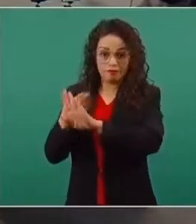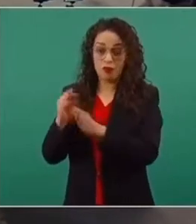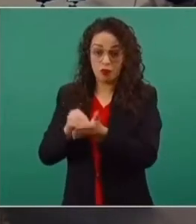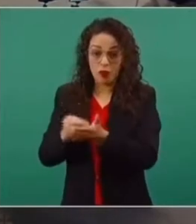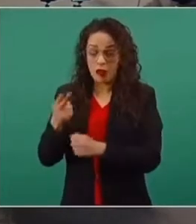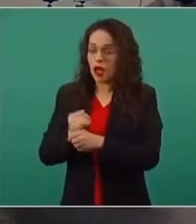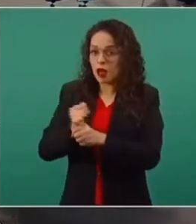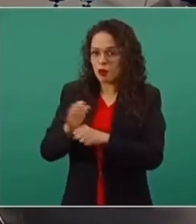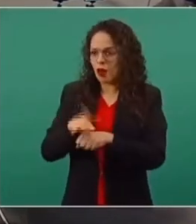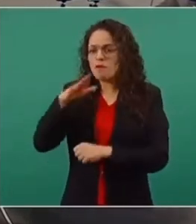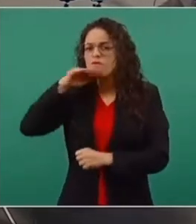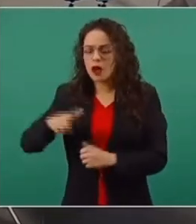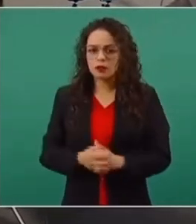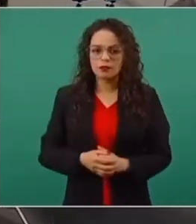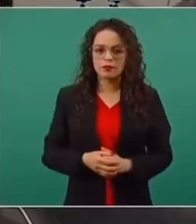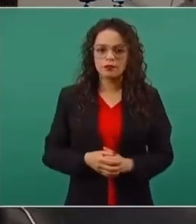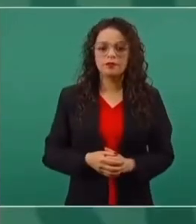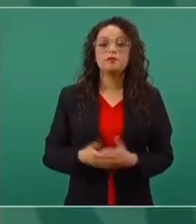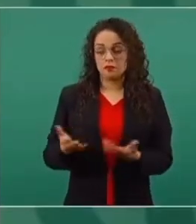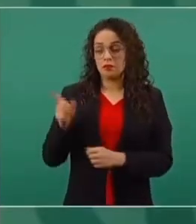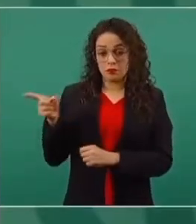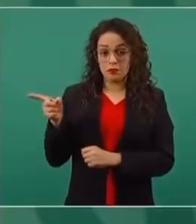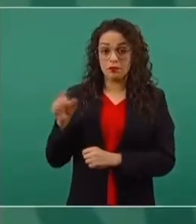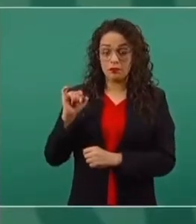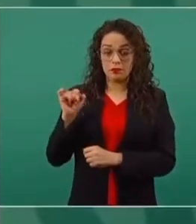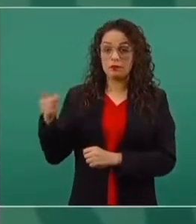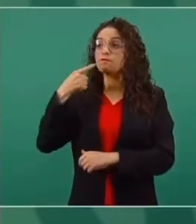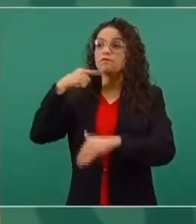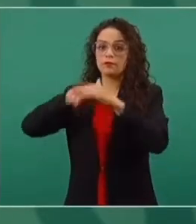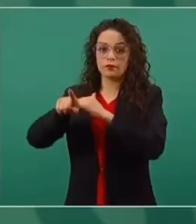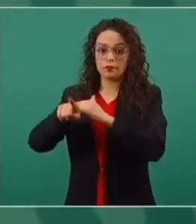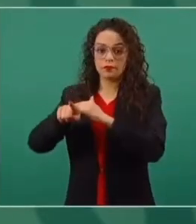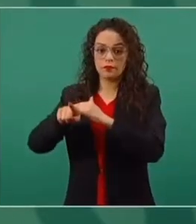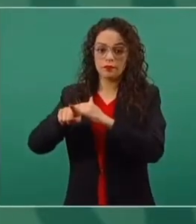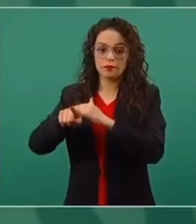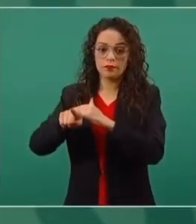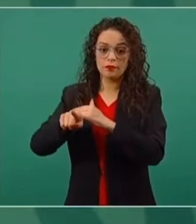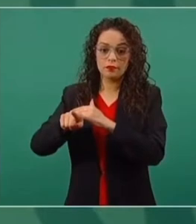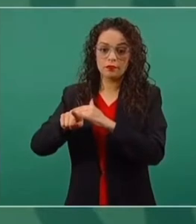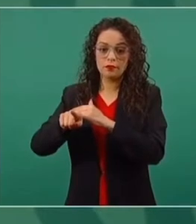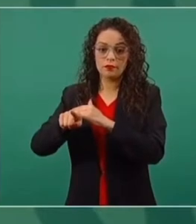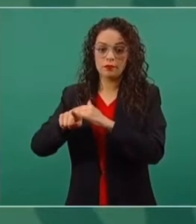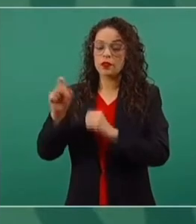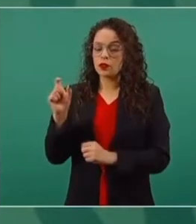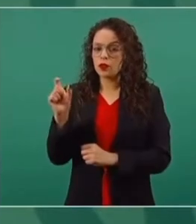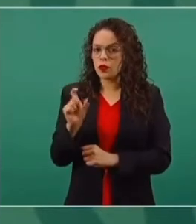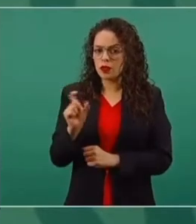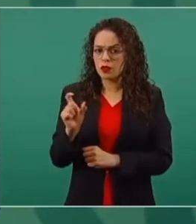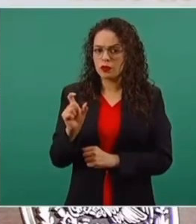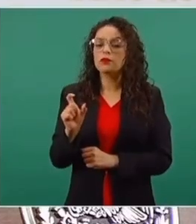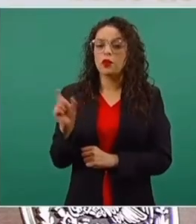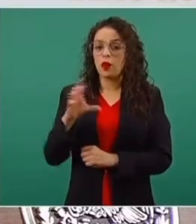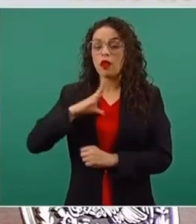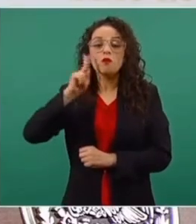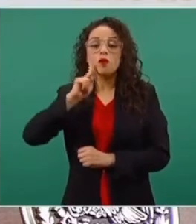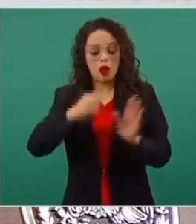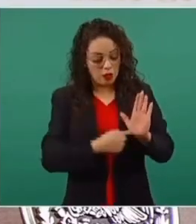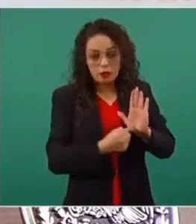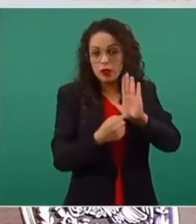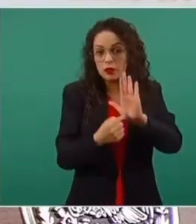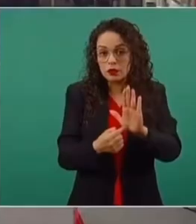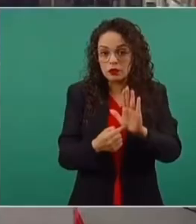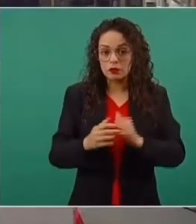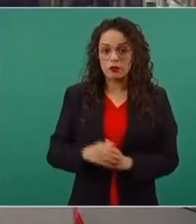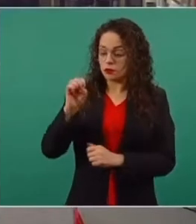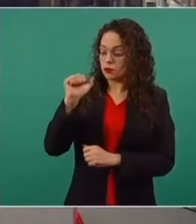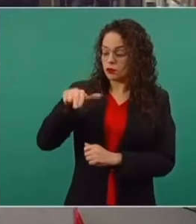Pues sí, fue la unidad de inteligencia la que presentó la denuncia, pues es a partir de pruebas de información. ¿A usted le